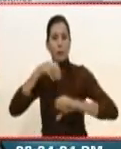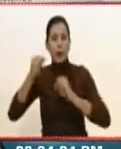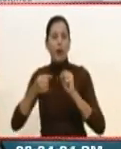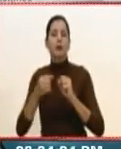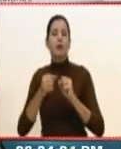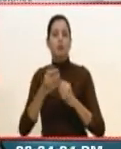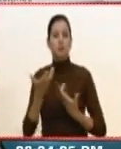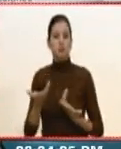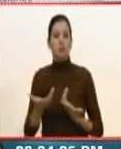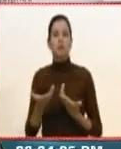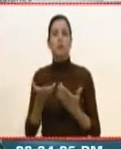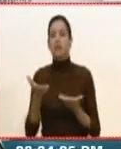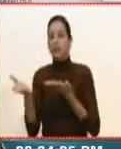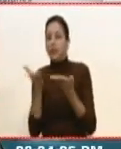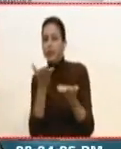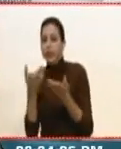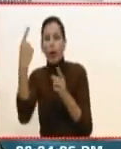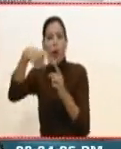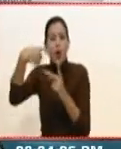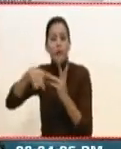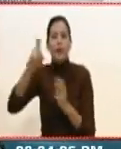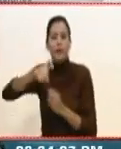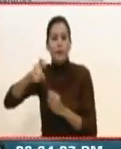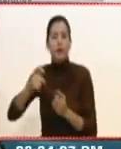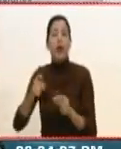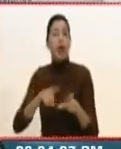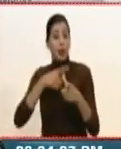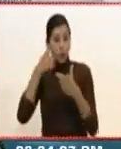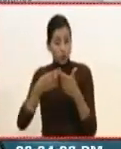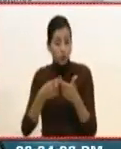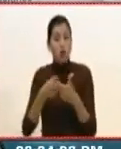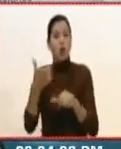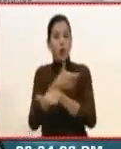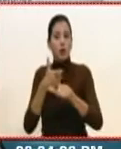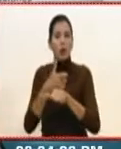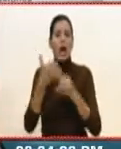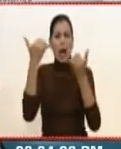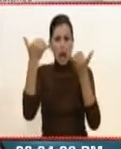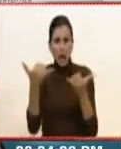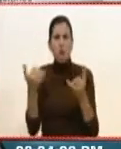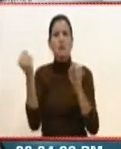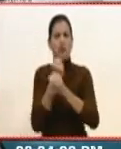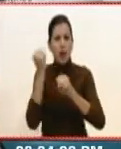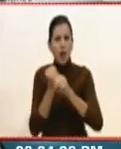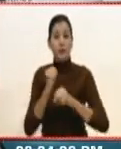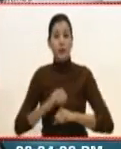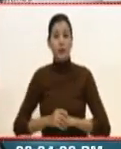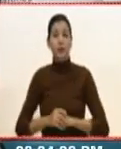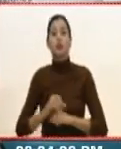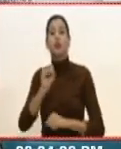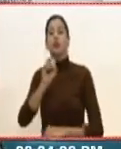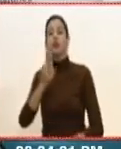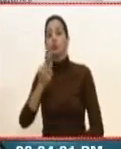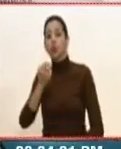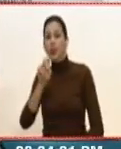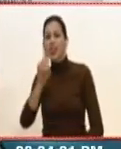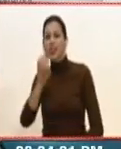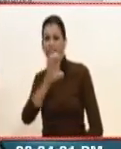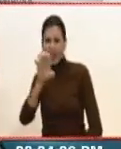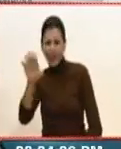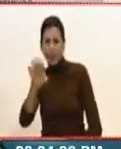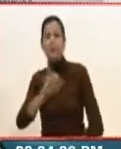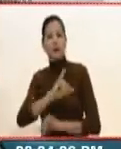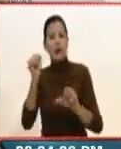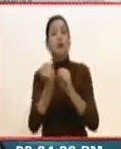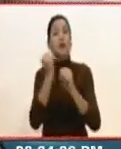lo que significan los bienes y servicios. Por lo tanto, el gobierno está actuando. Ya la Asundec ha actuado, ha